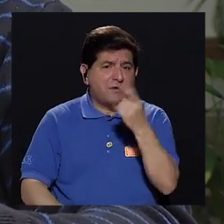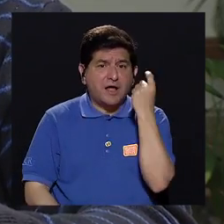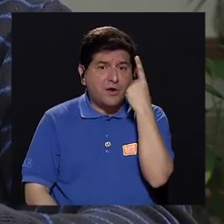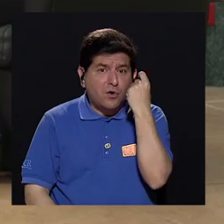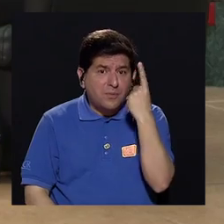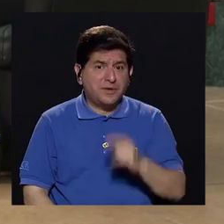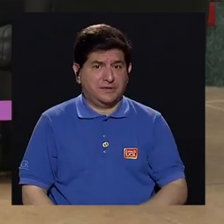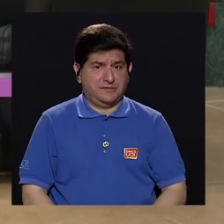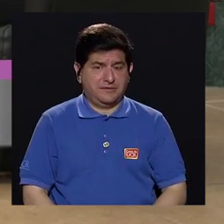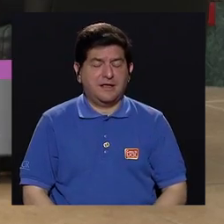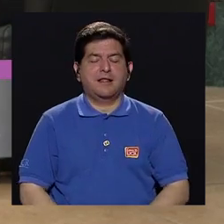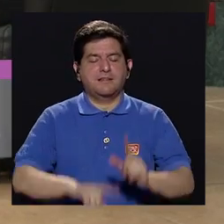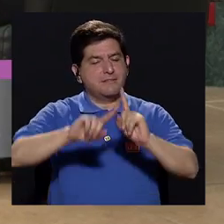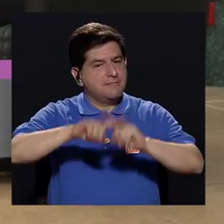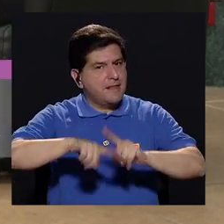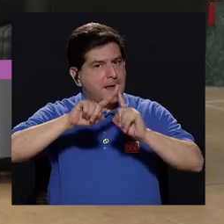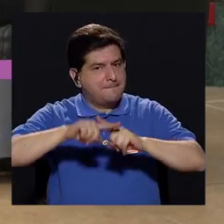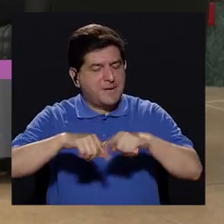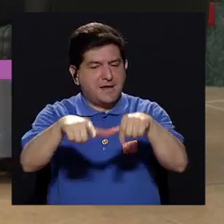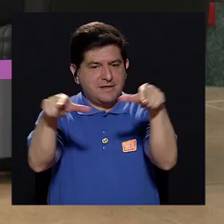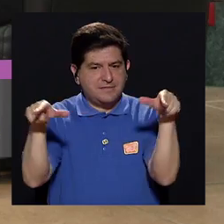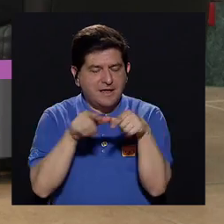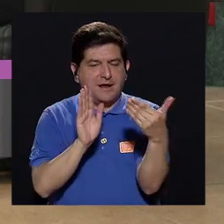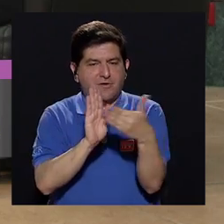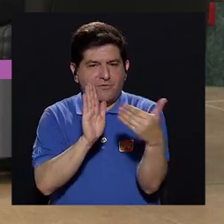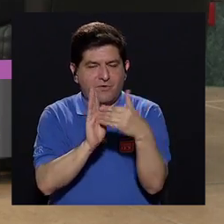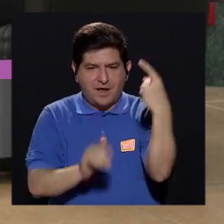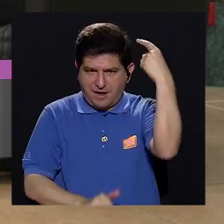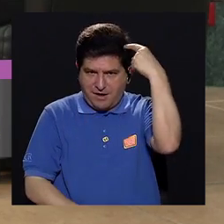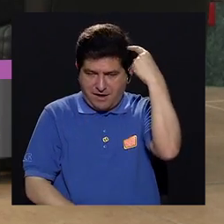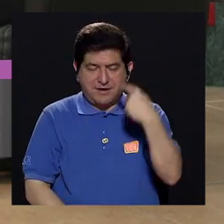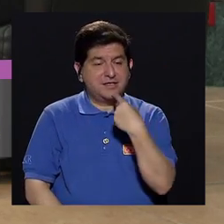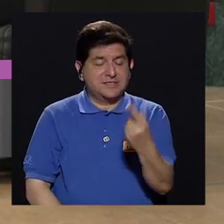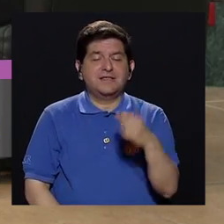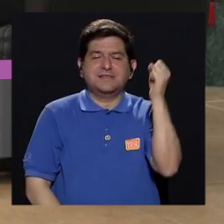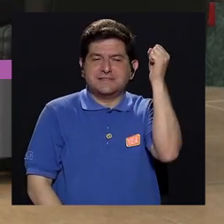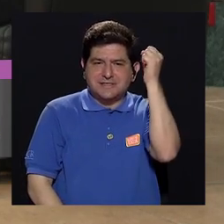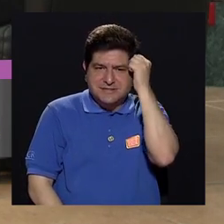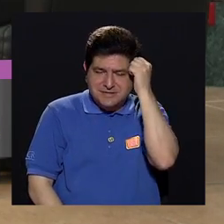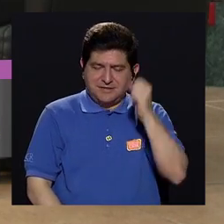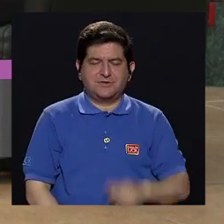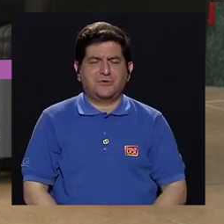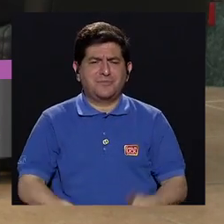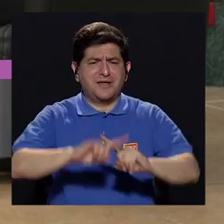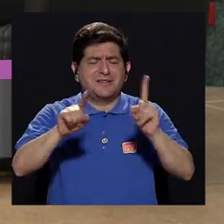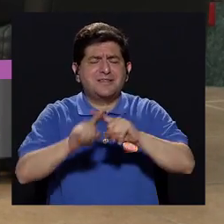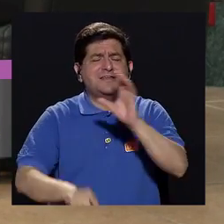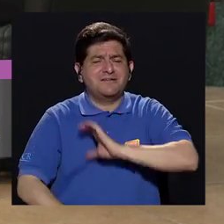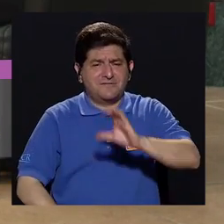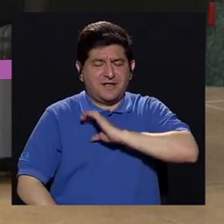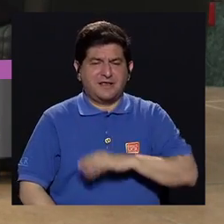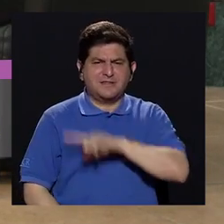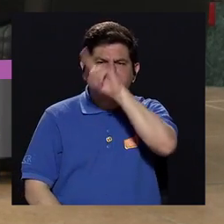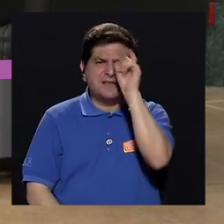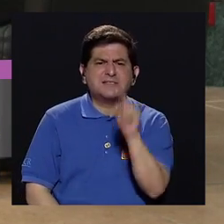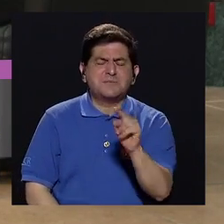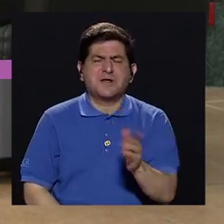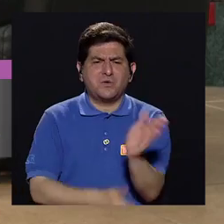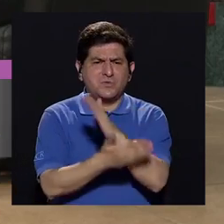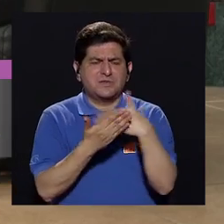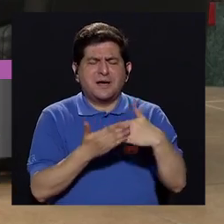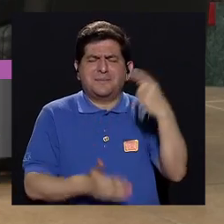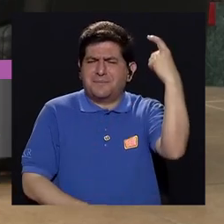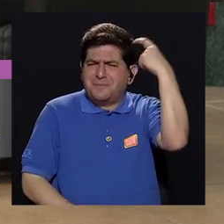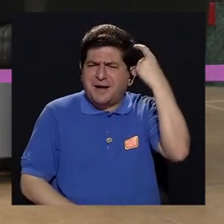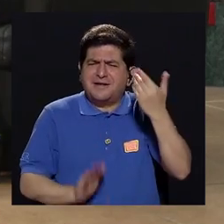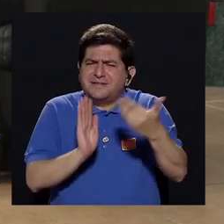para comprender. Depende de donde se me haya dado la lesión. Por eso se habla de síndrome, las características son muy diferentes. De hecho, hacer una pregunta, ¿en qué parte